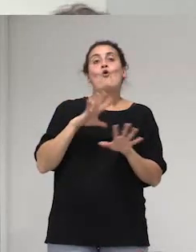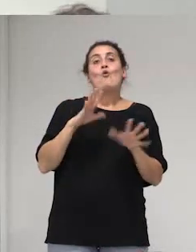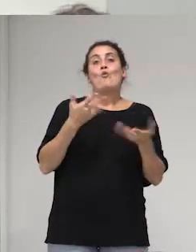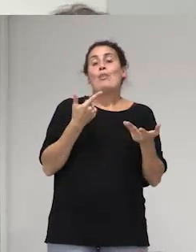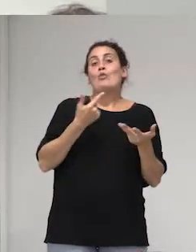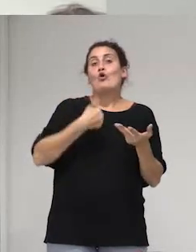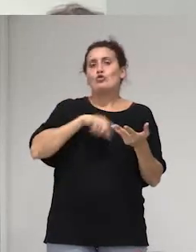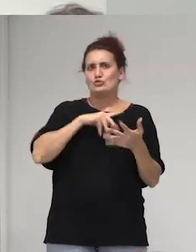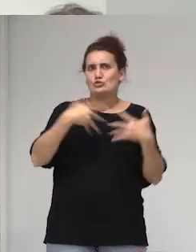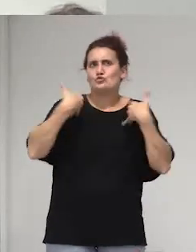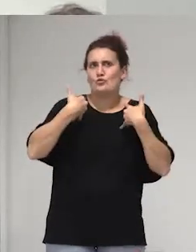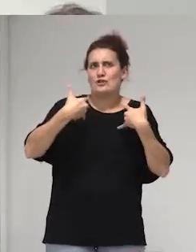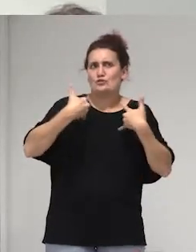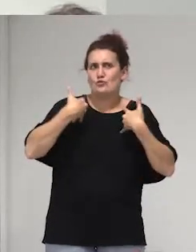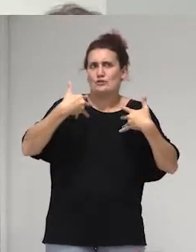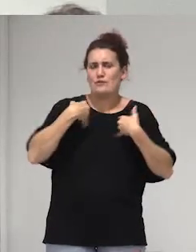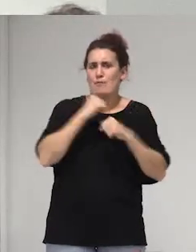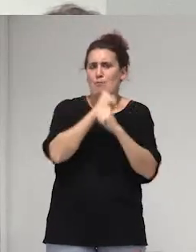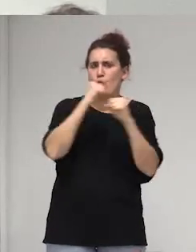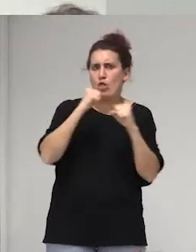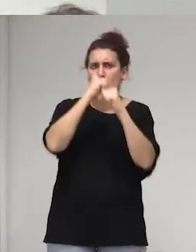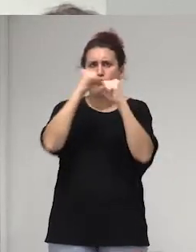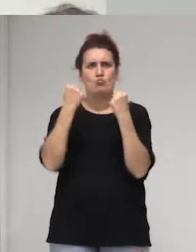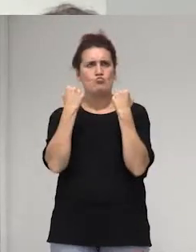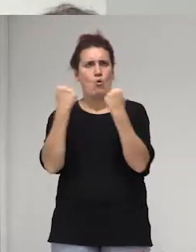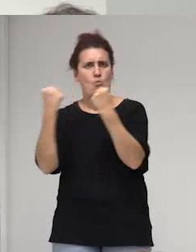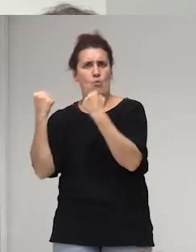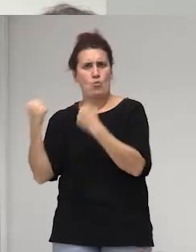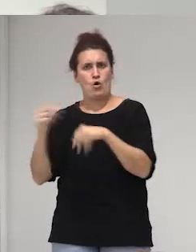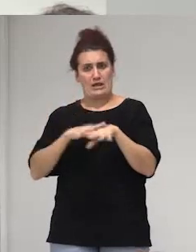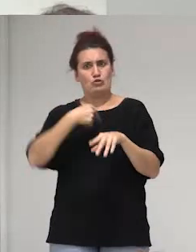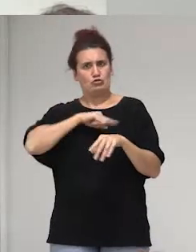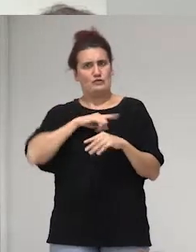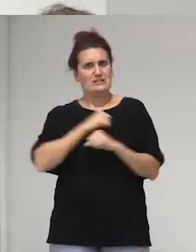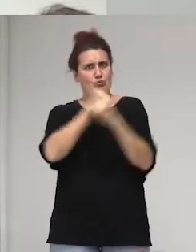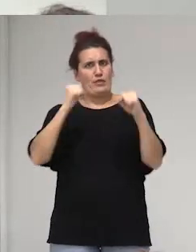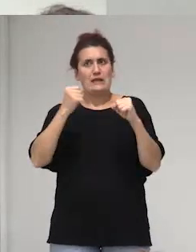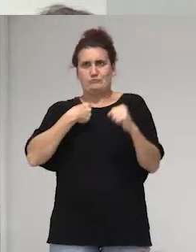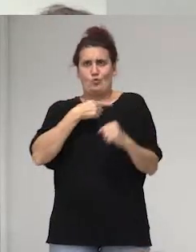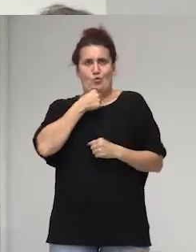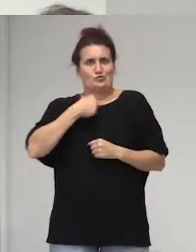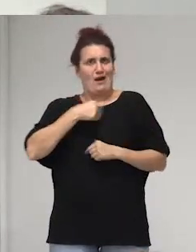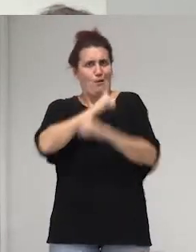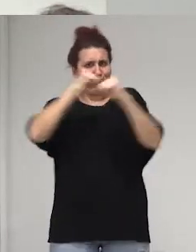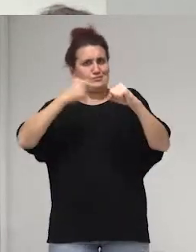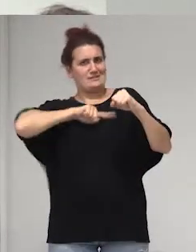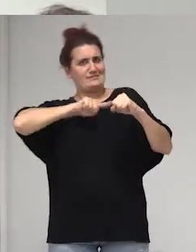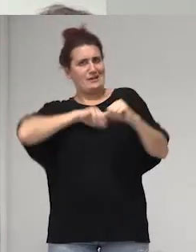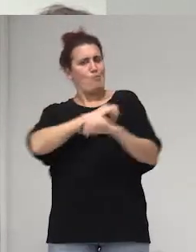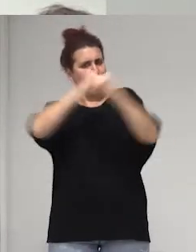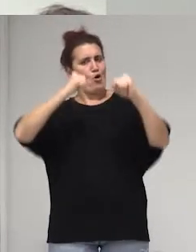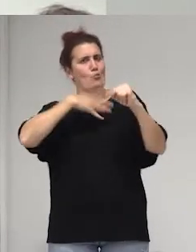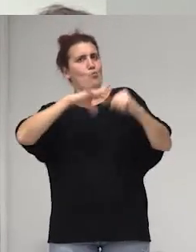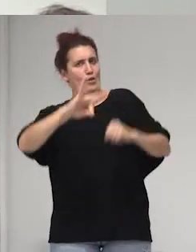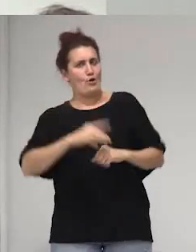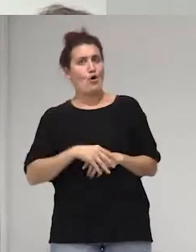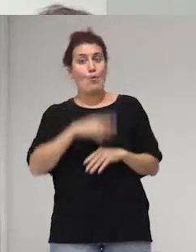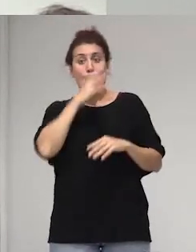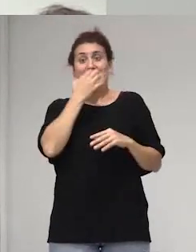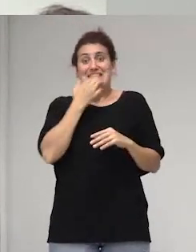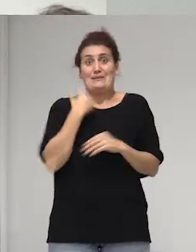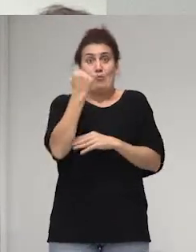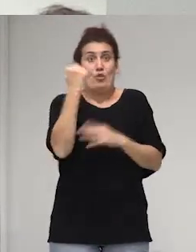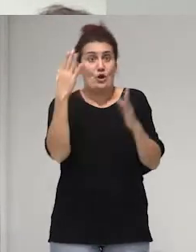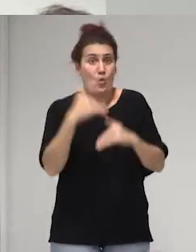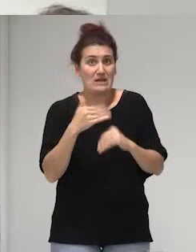hemos sufrido mucho el poder y nos empoderamos claro que a nosotras si nos gusta empoderarnos porque porque claro sin poder no puedes